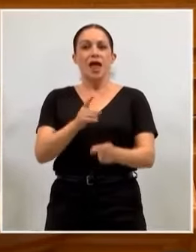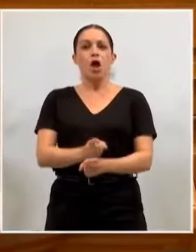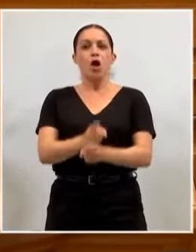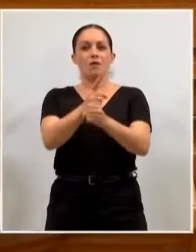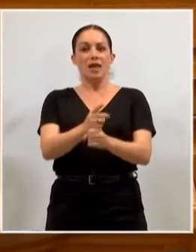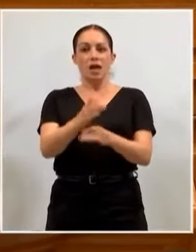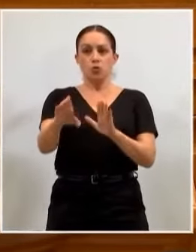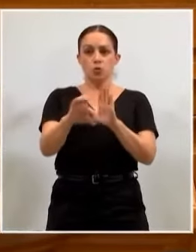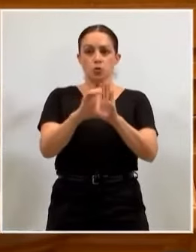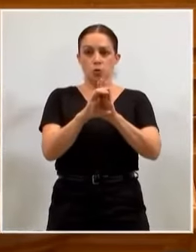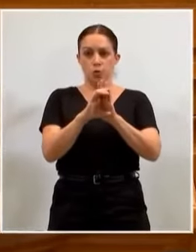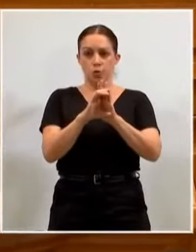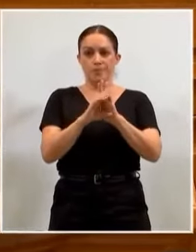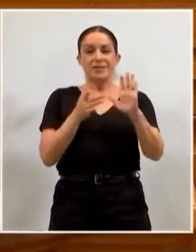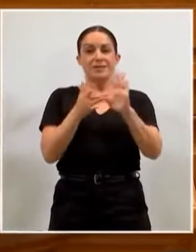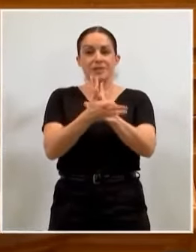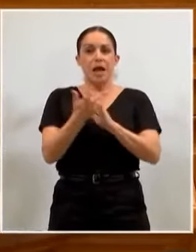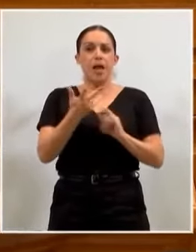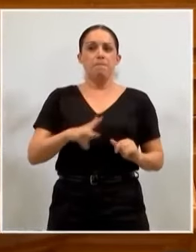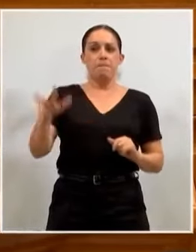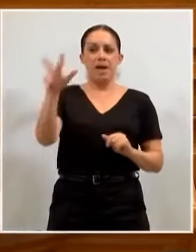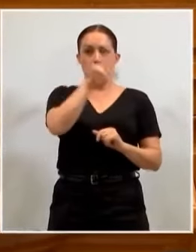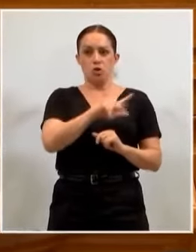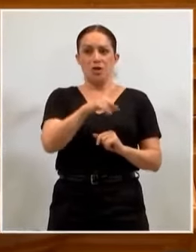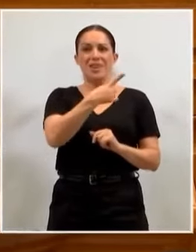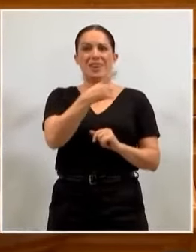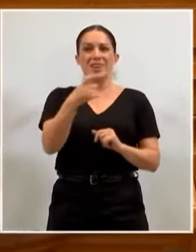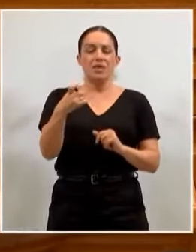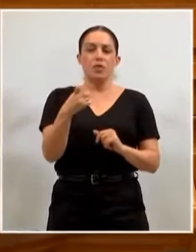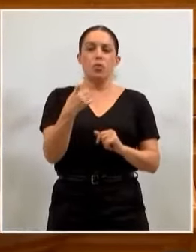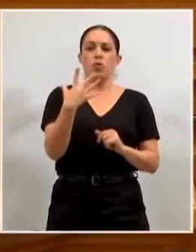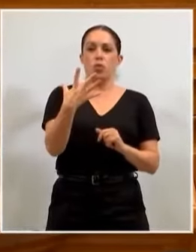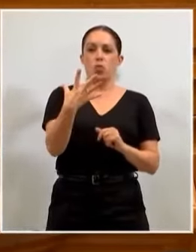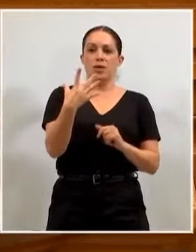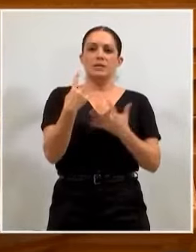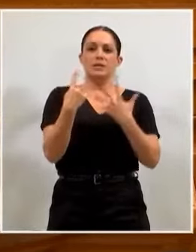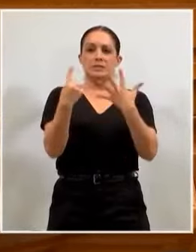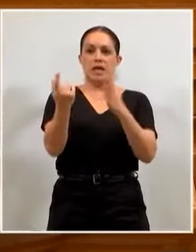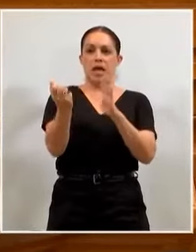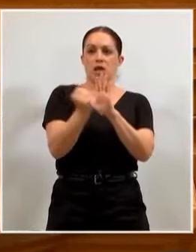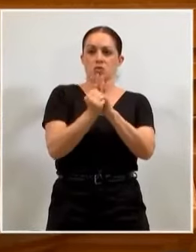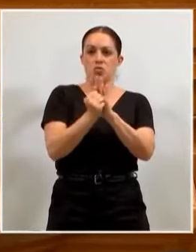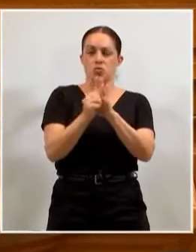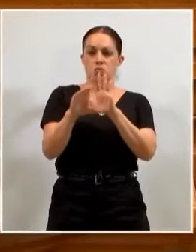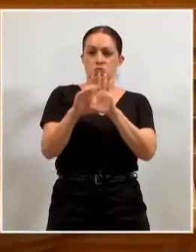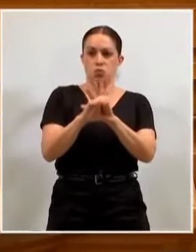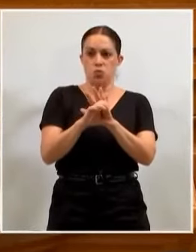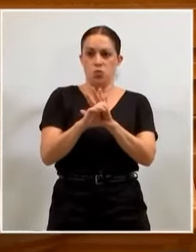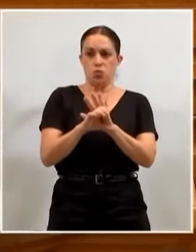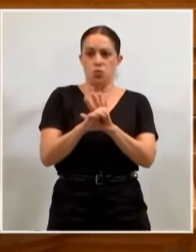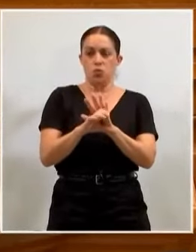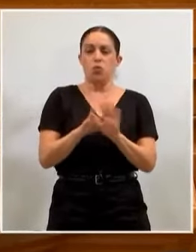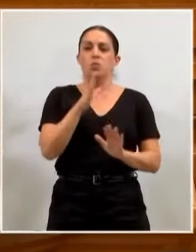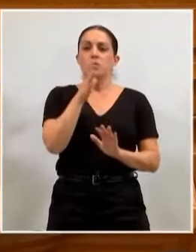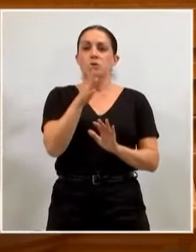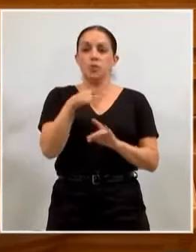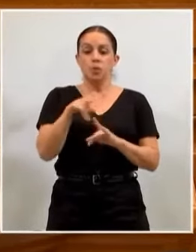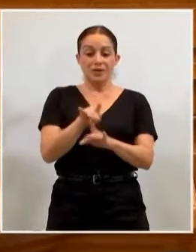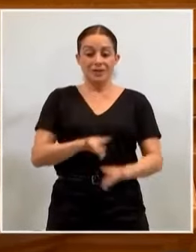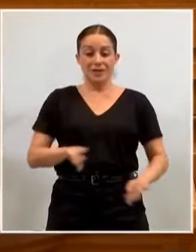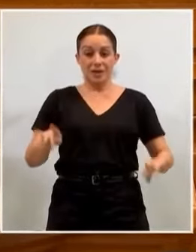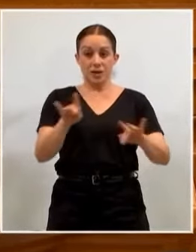Constitución es entre los españoles, 156 de la Constitución. Por la simple razón de que los territorios,